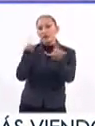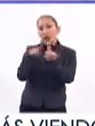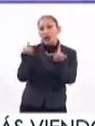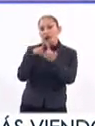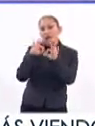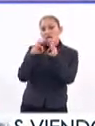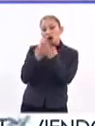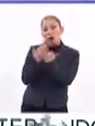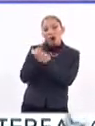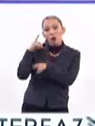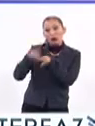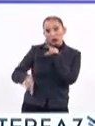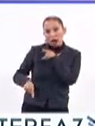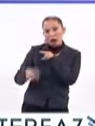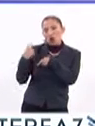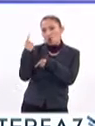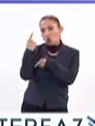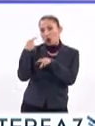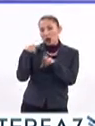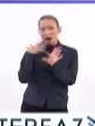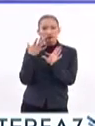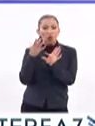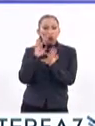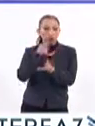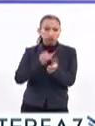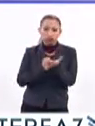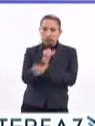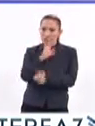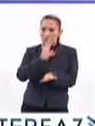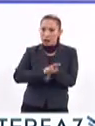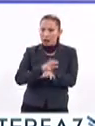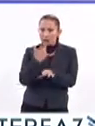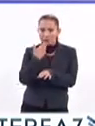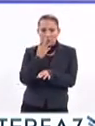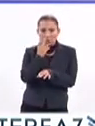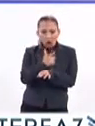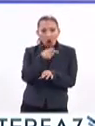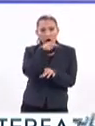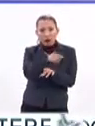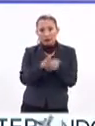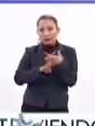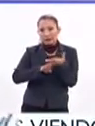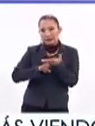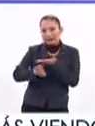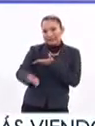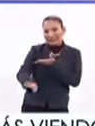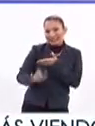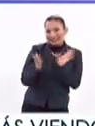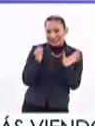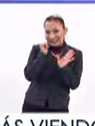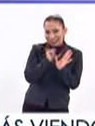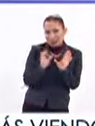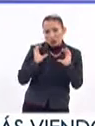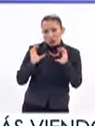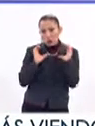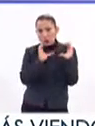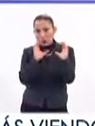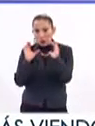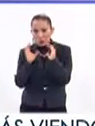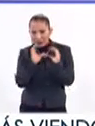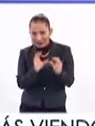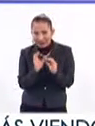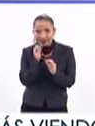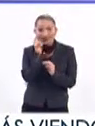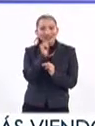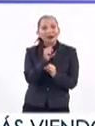maneras de combatirlo. La manera definitivamente más eficiente es la prevención, siempre será lo